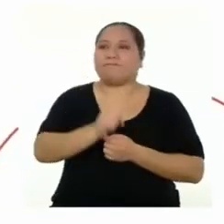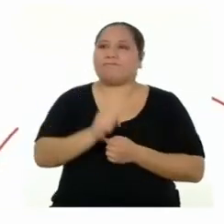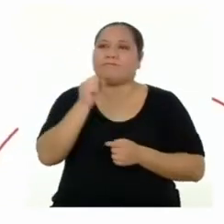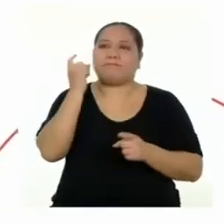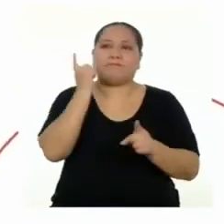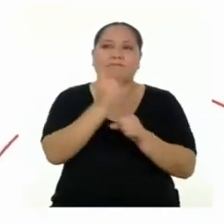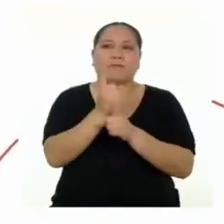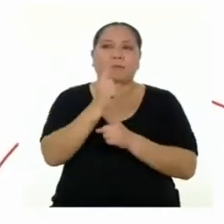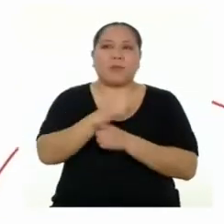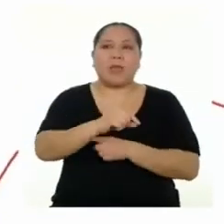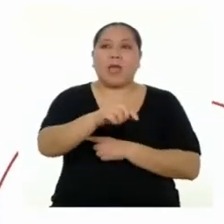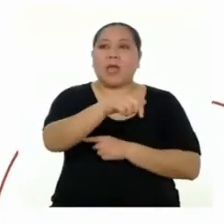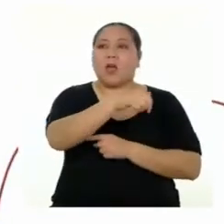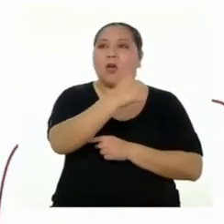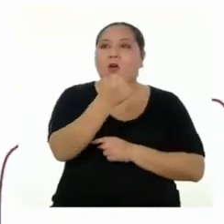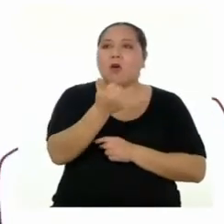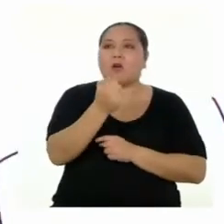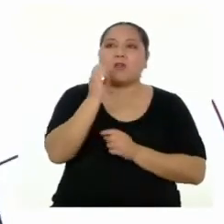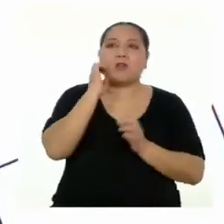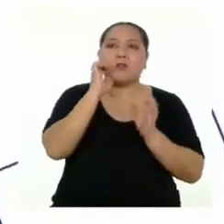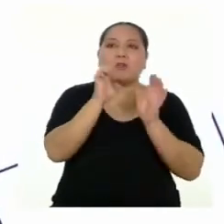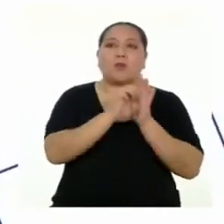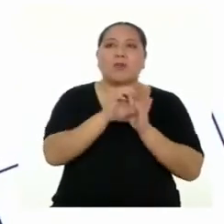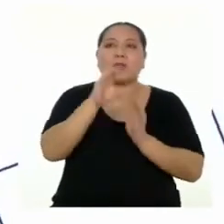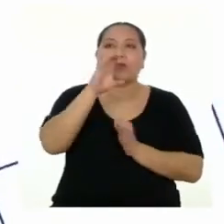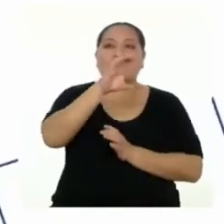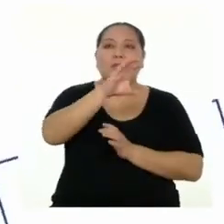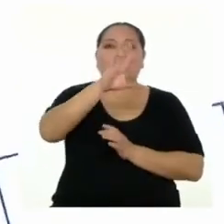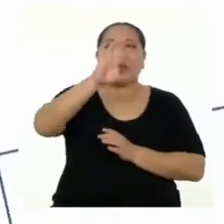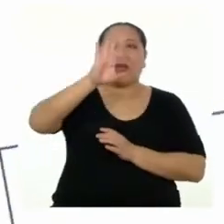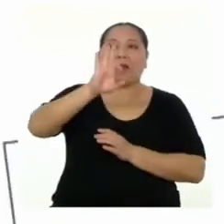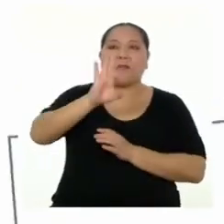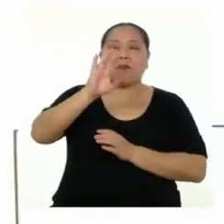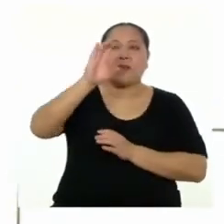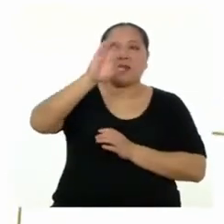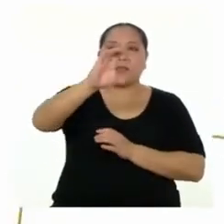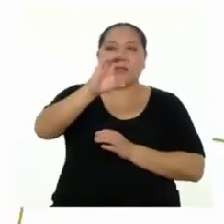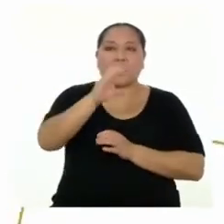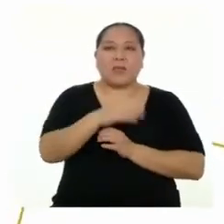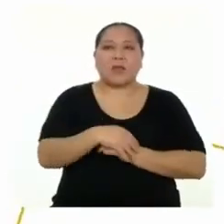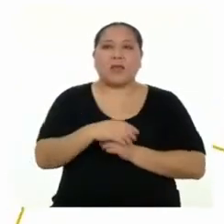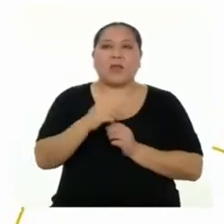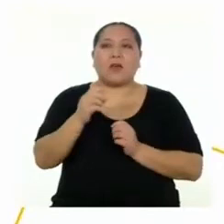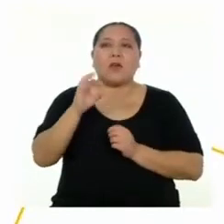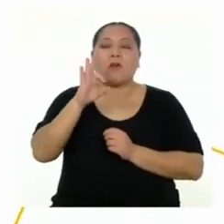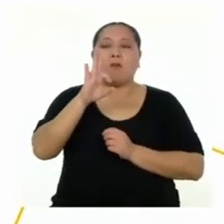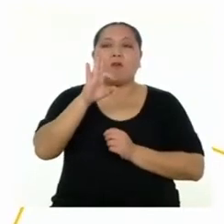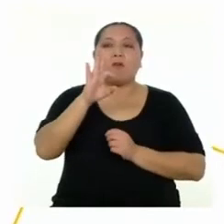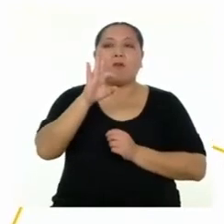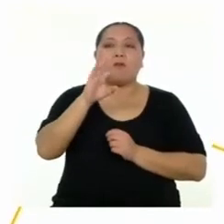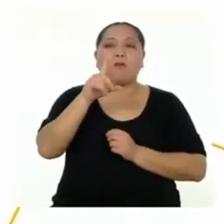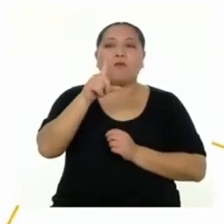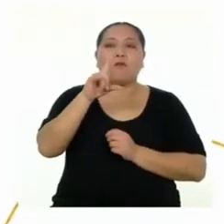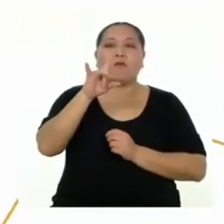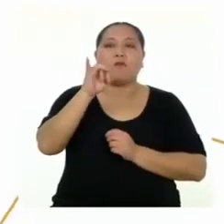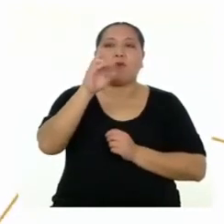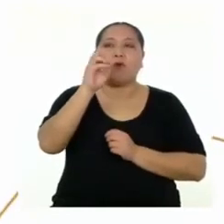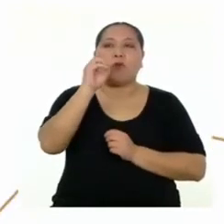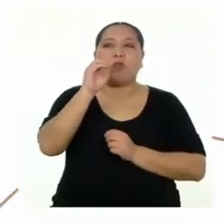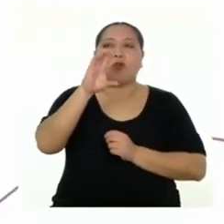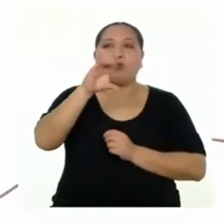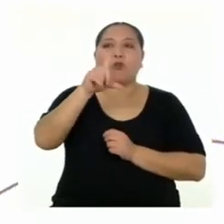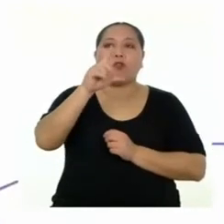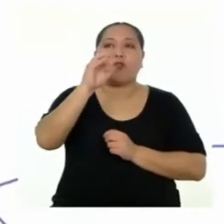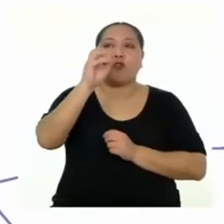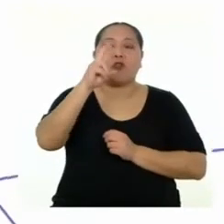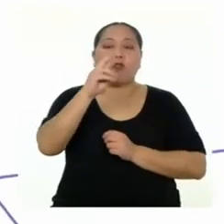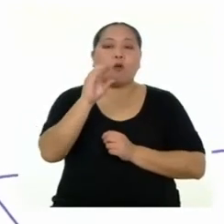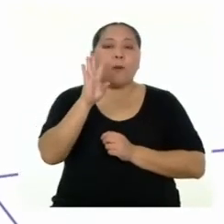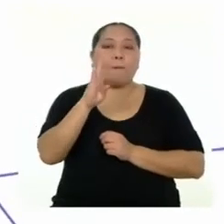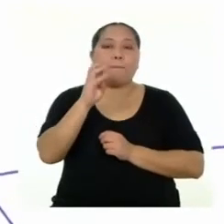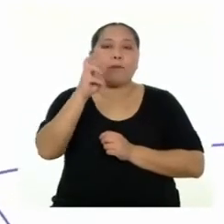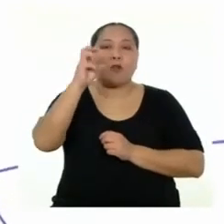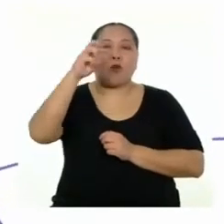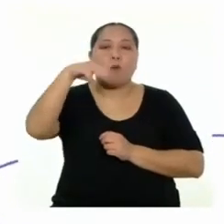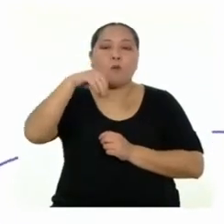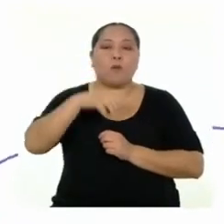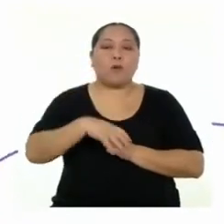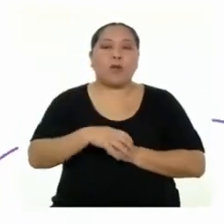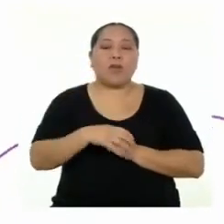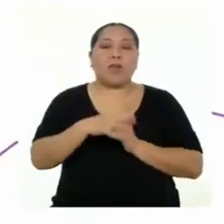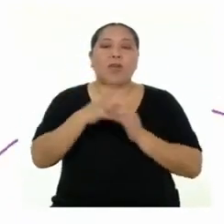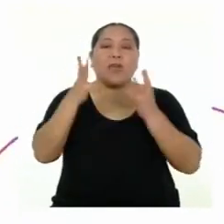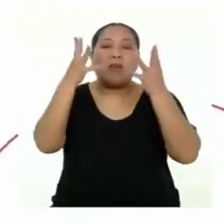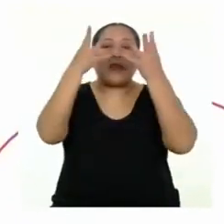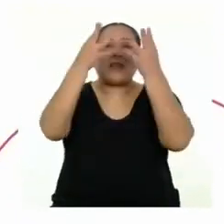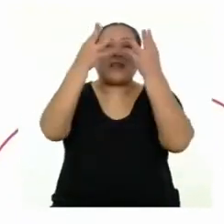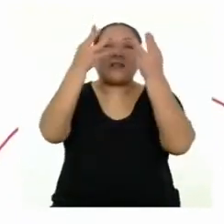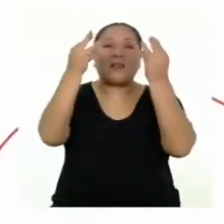Ahí están otros contaminantes, como los CFC, que contienen flúor, cloro y bromo. Y ahí dice que degradan la